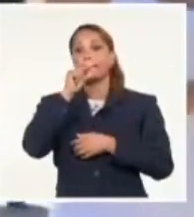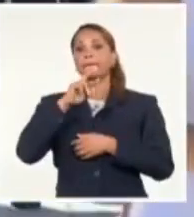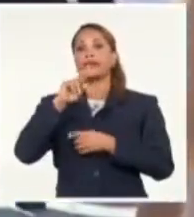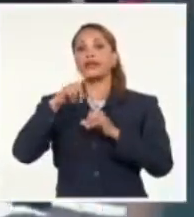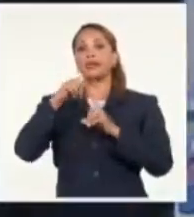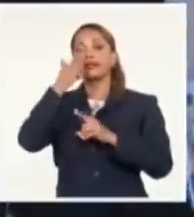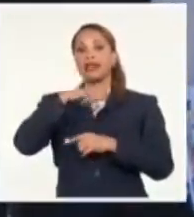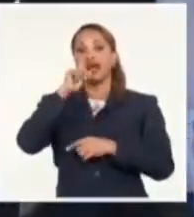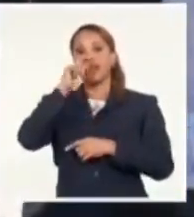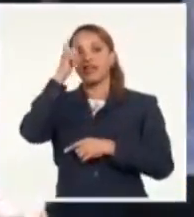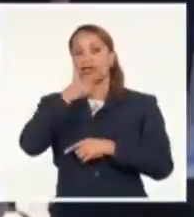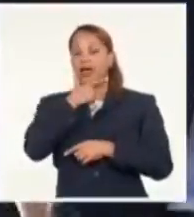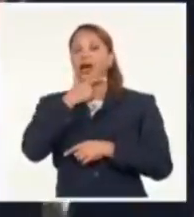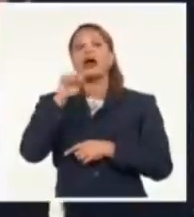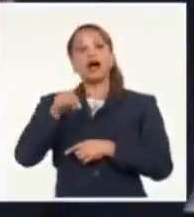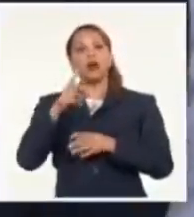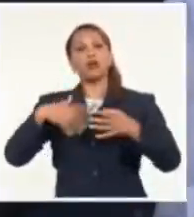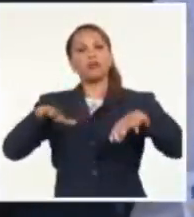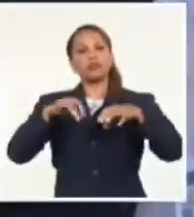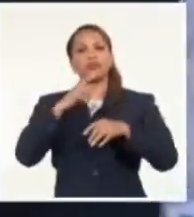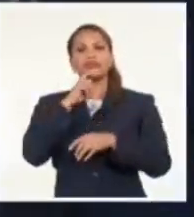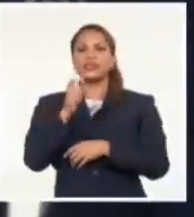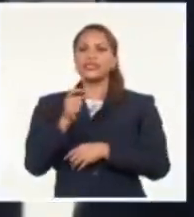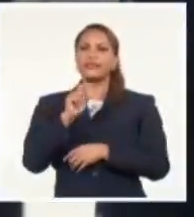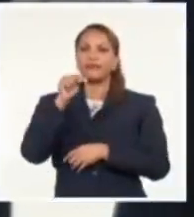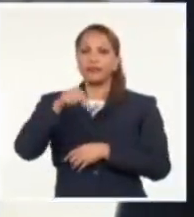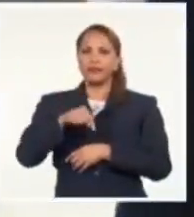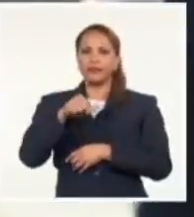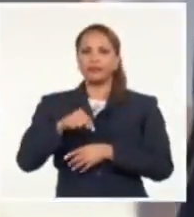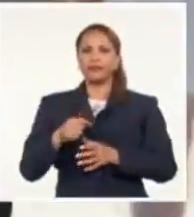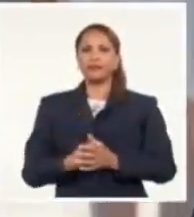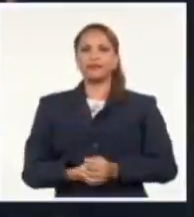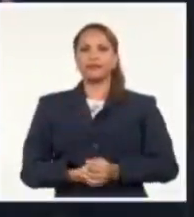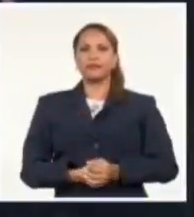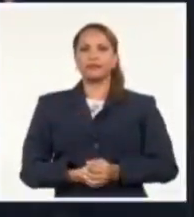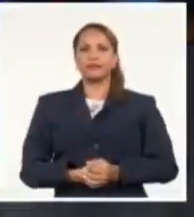económica, agravado por las medidas de su predecesora Liz Truss.